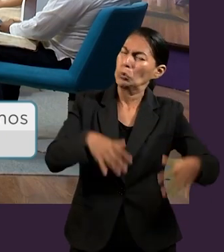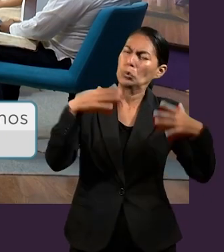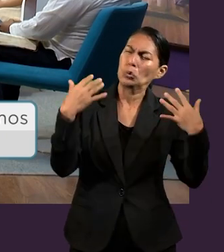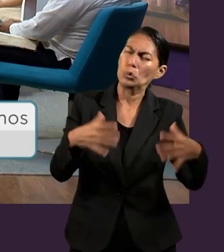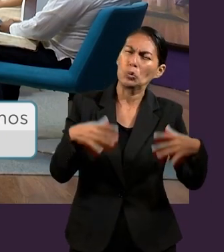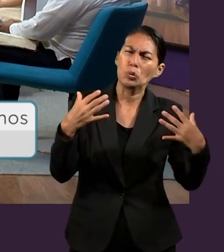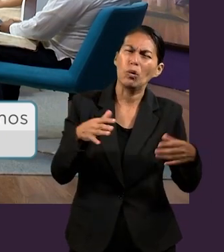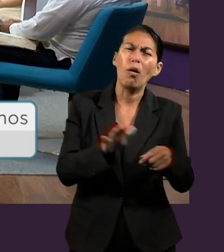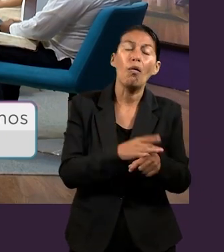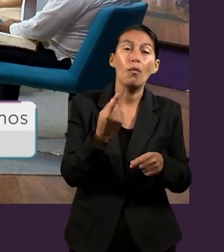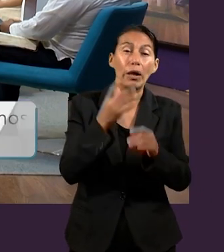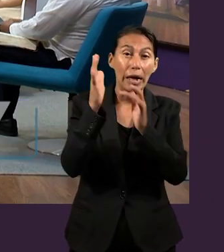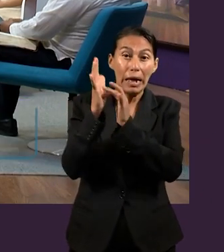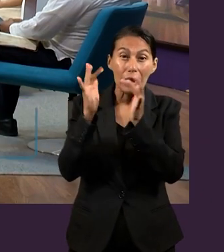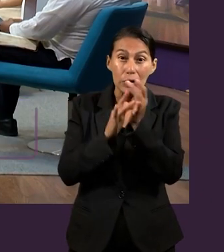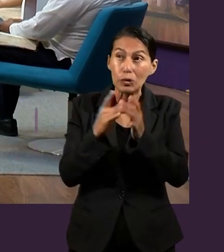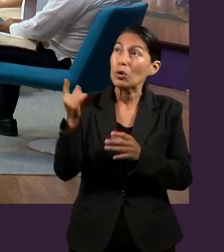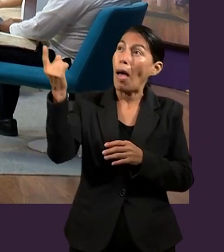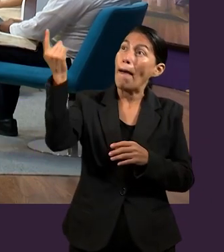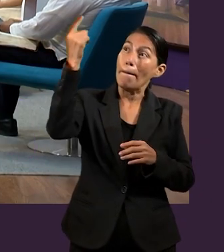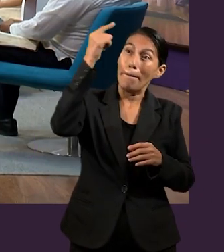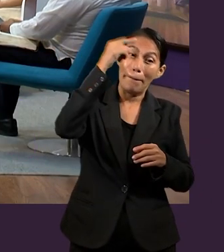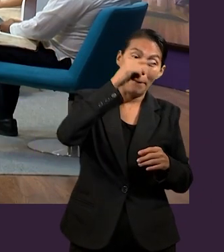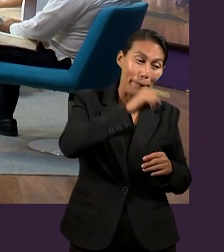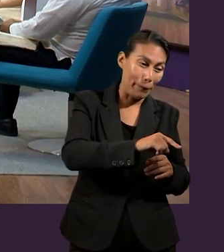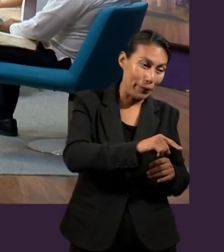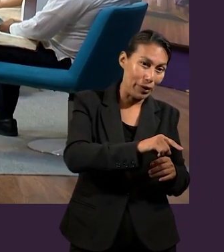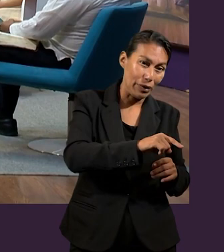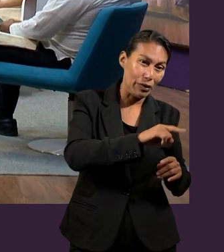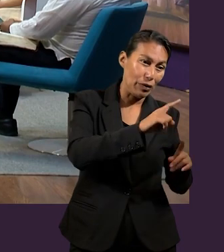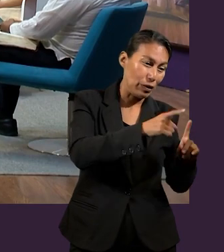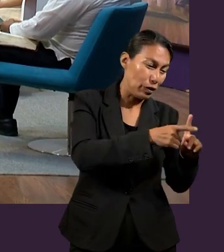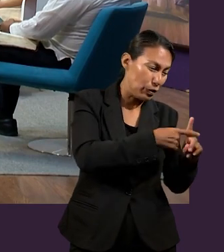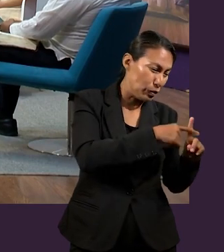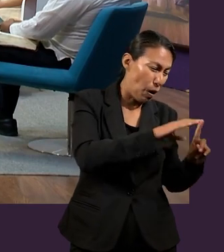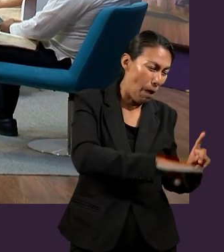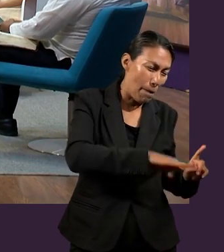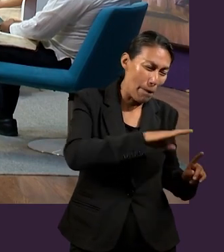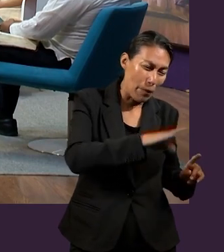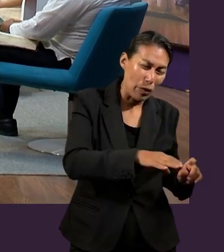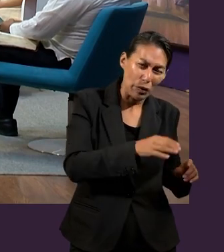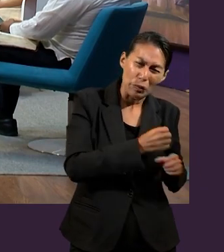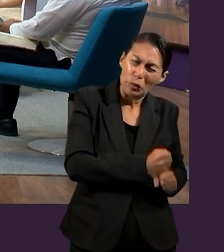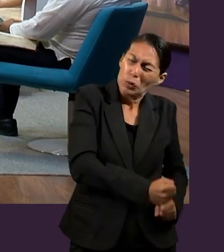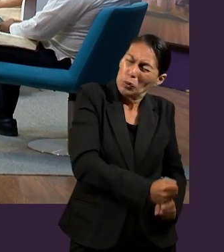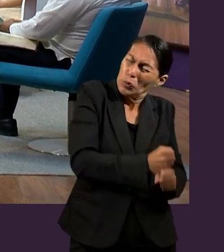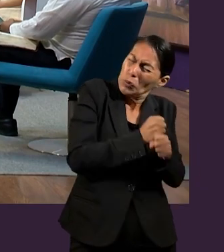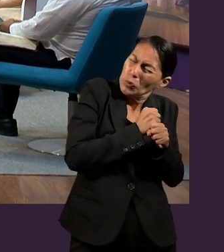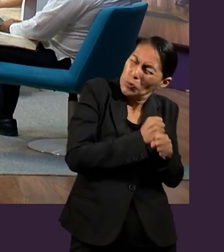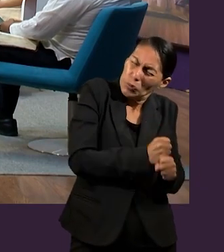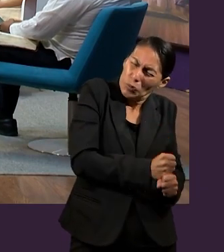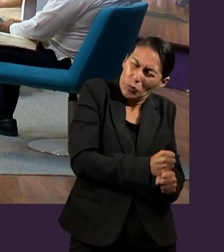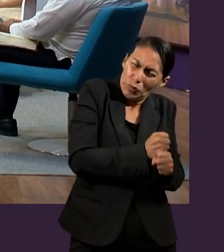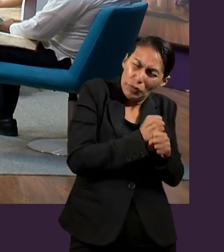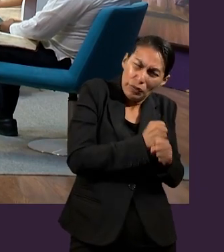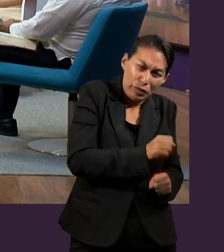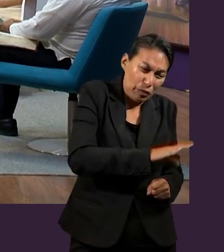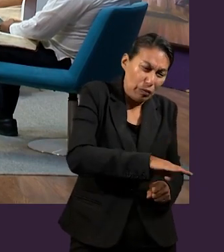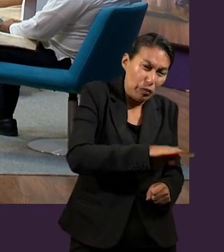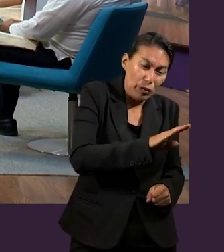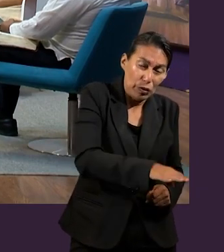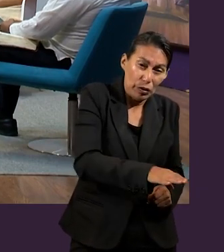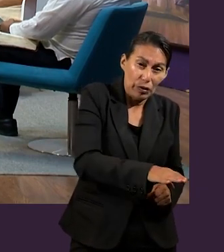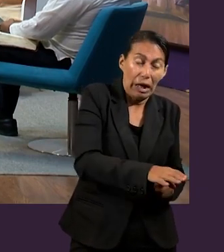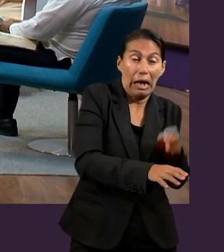extraordinariamente en decir que la sangre de un cordero sin mancha y sin